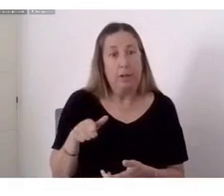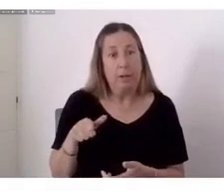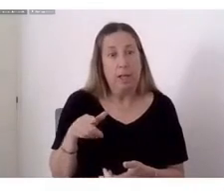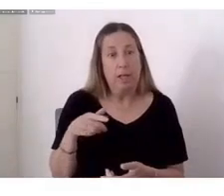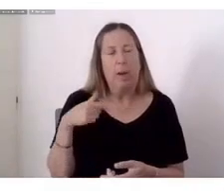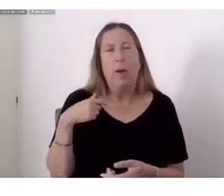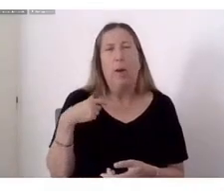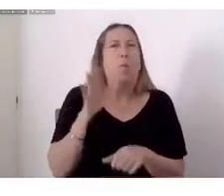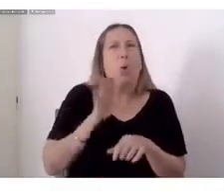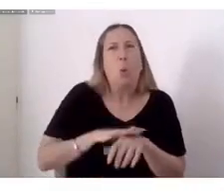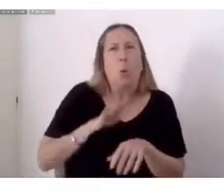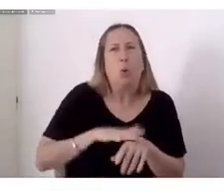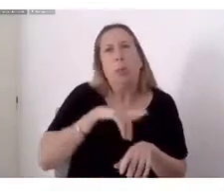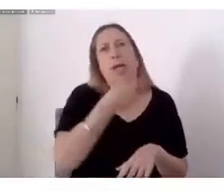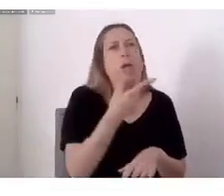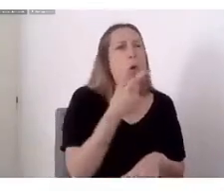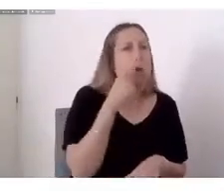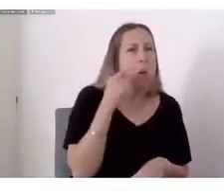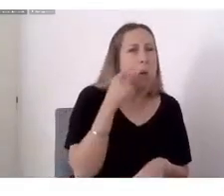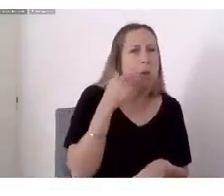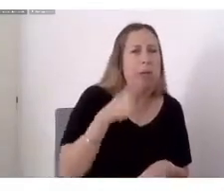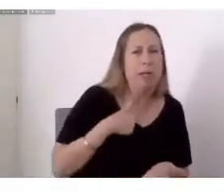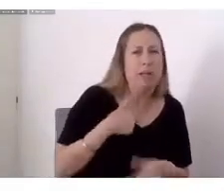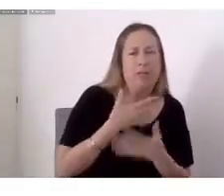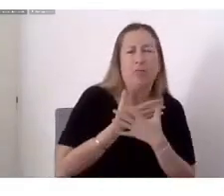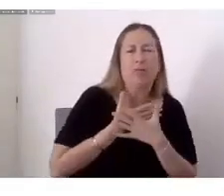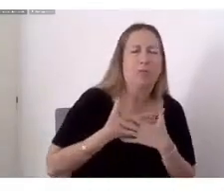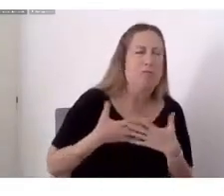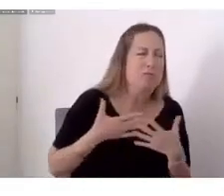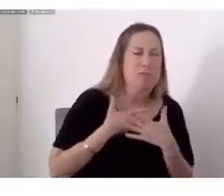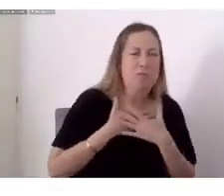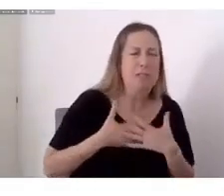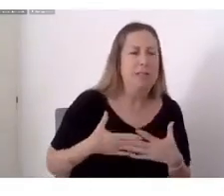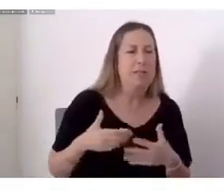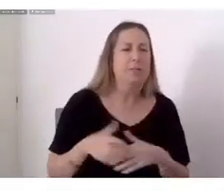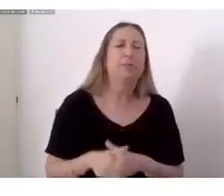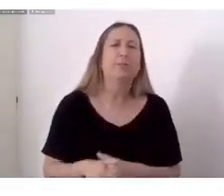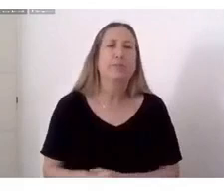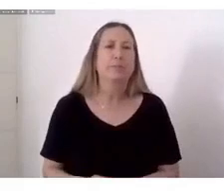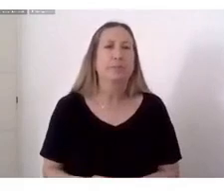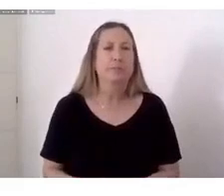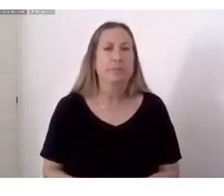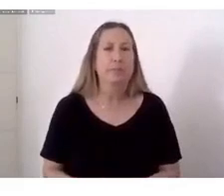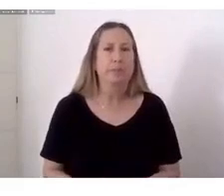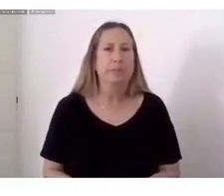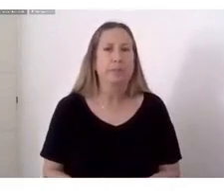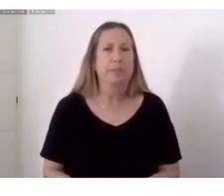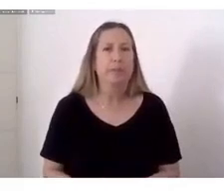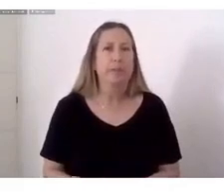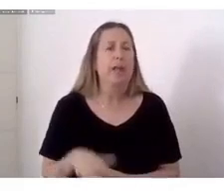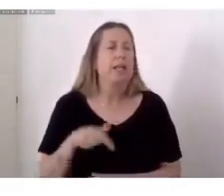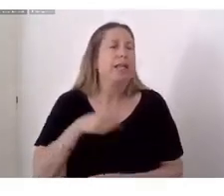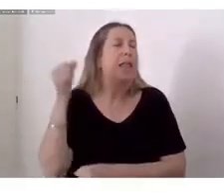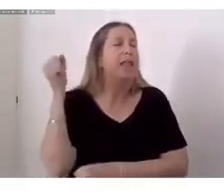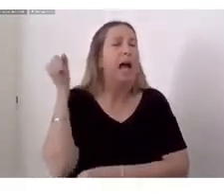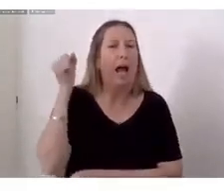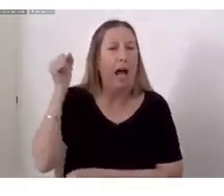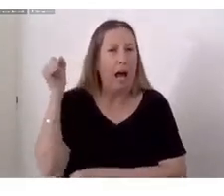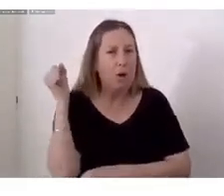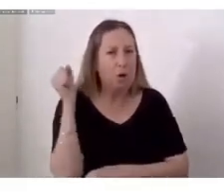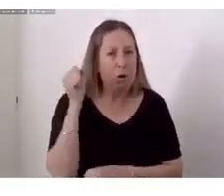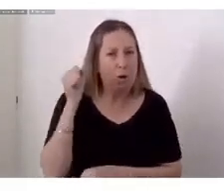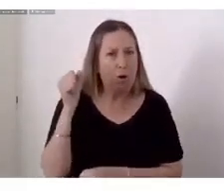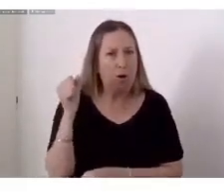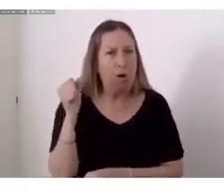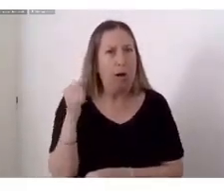sufrir Hoy bailo el tango Soy mi longuera Me llaman